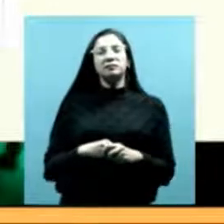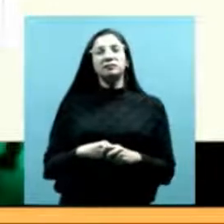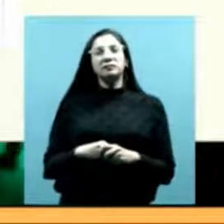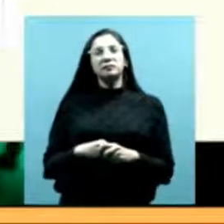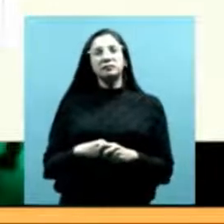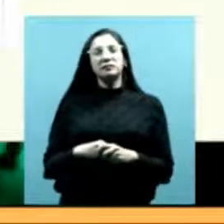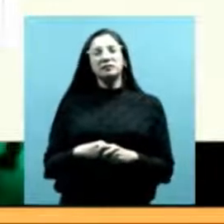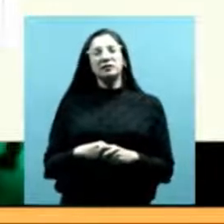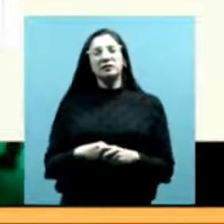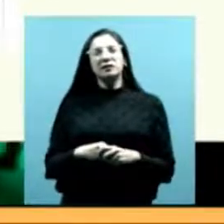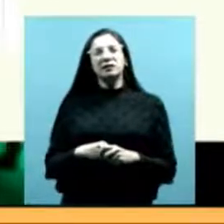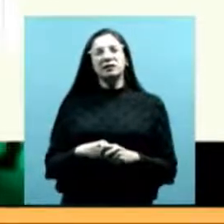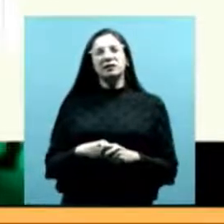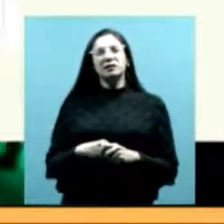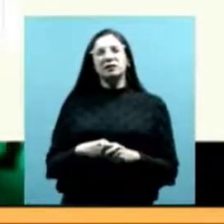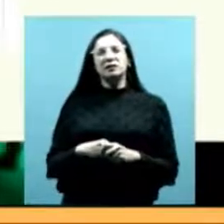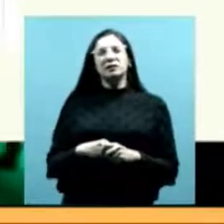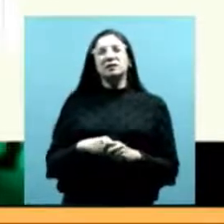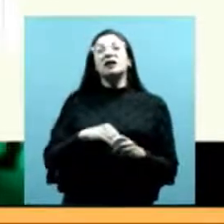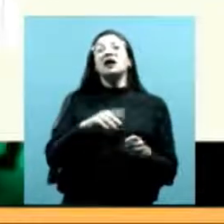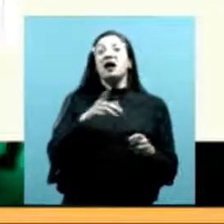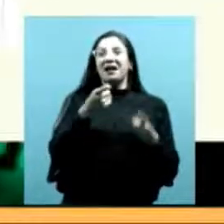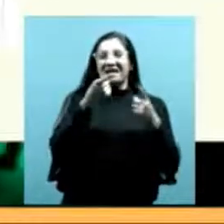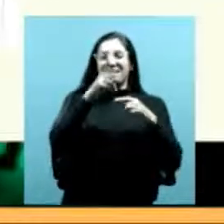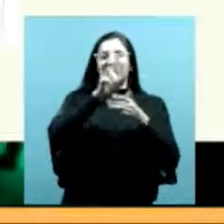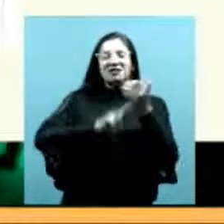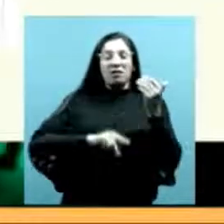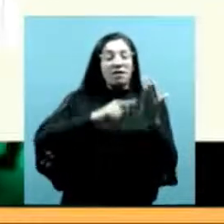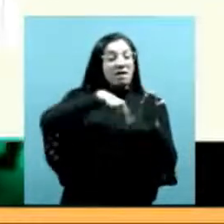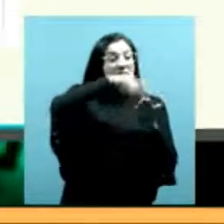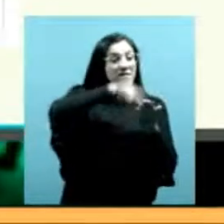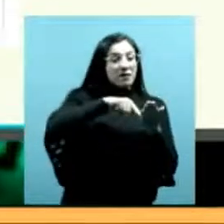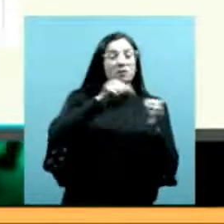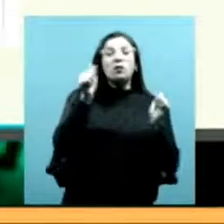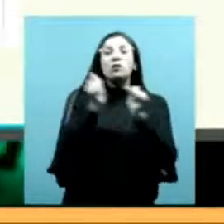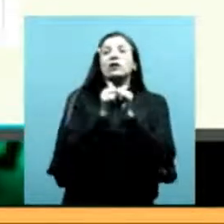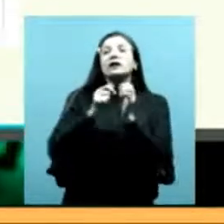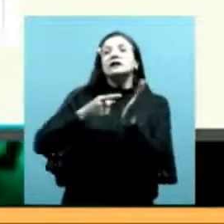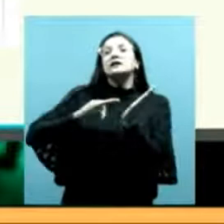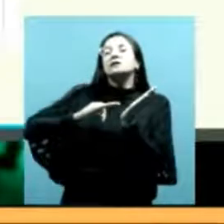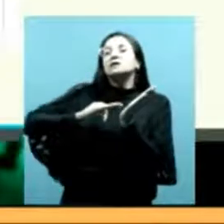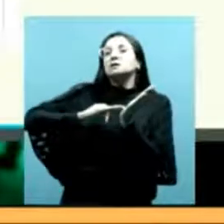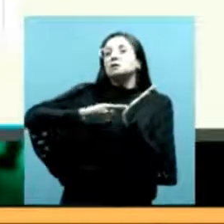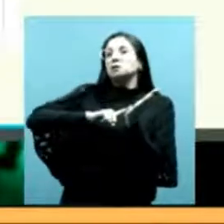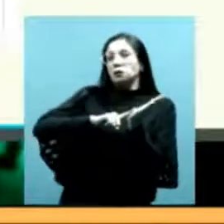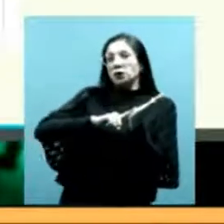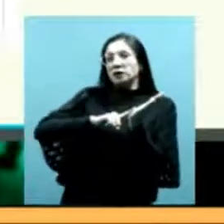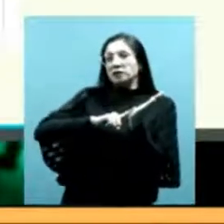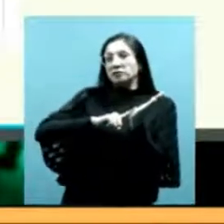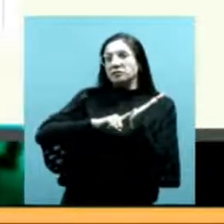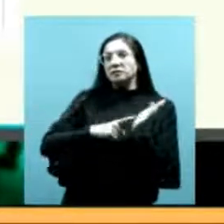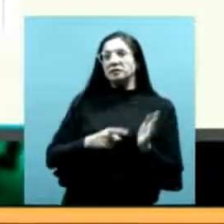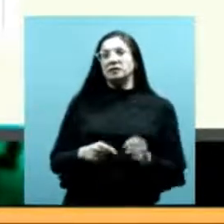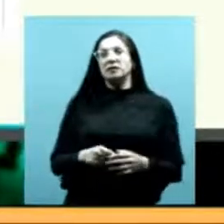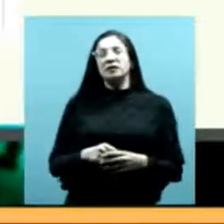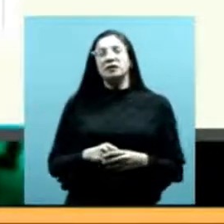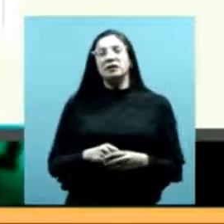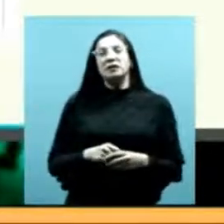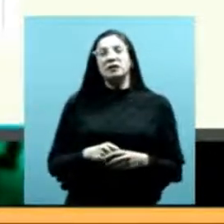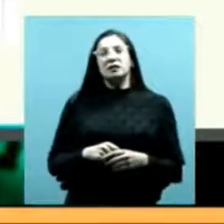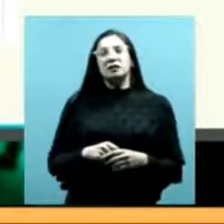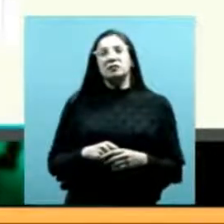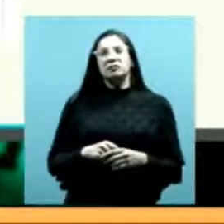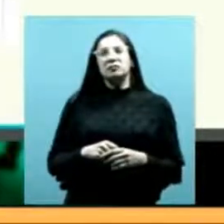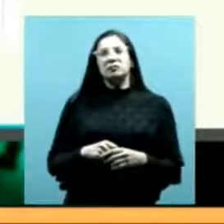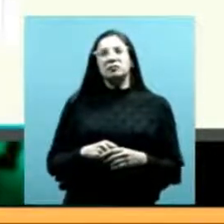bueno acá vemos también que Juan de Dios pechinian no sabía firmar que pone el dedo y que firma un funcionario por él pero esto lo dice